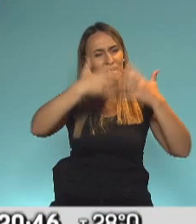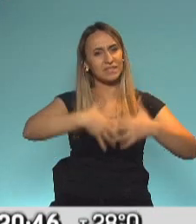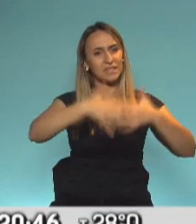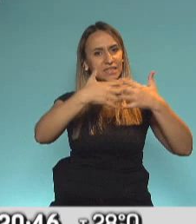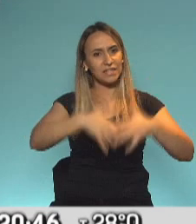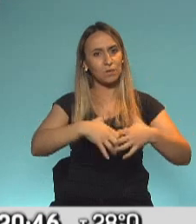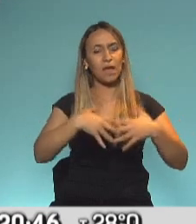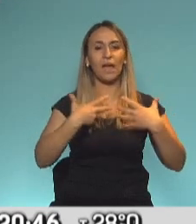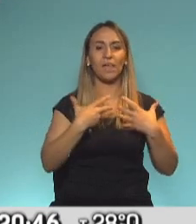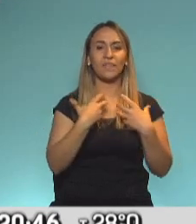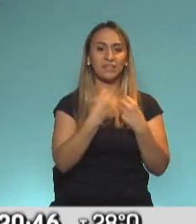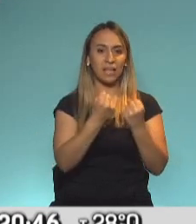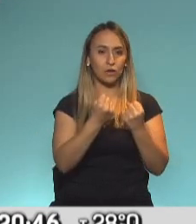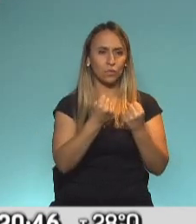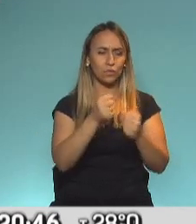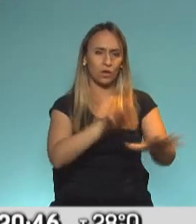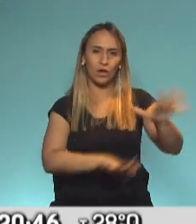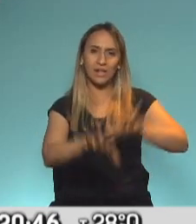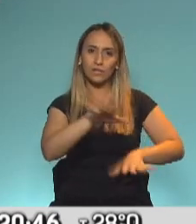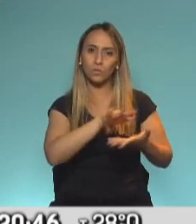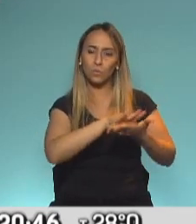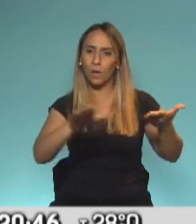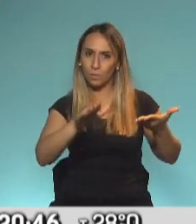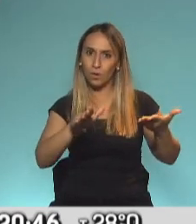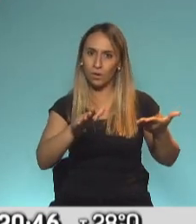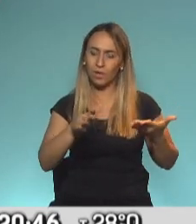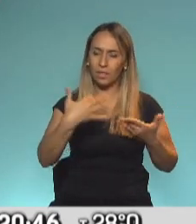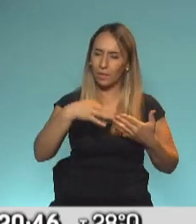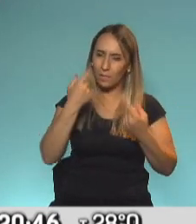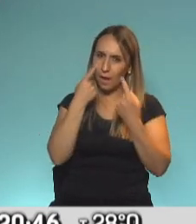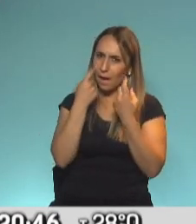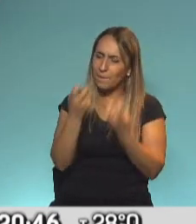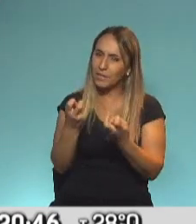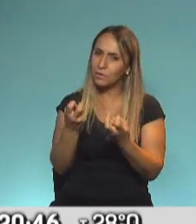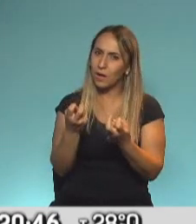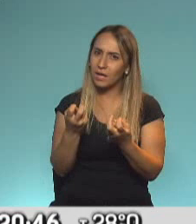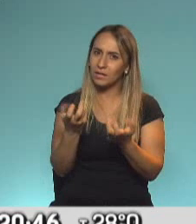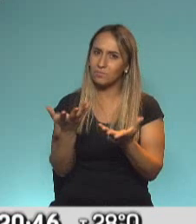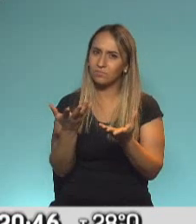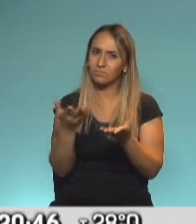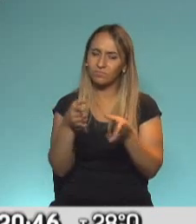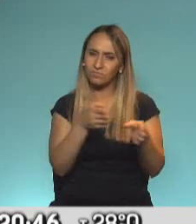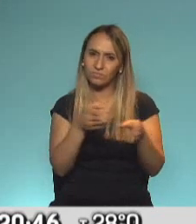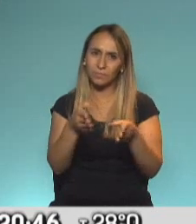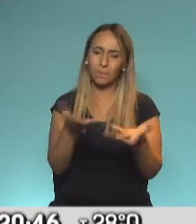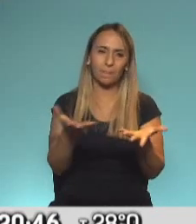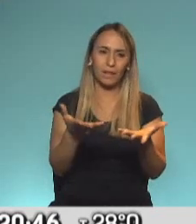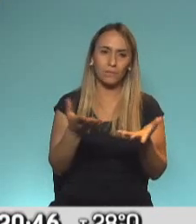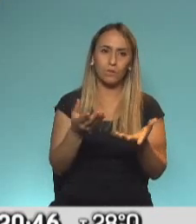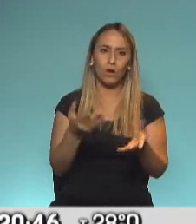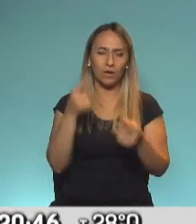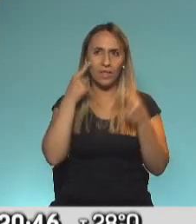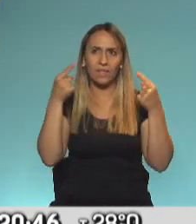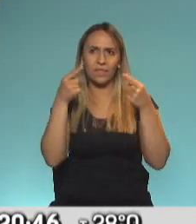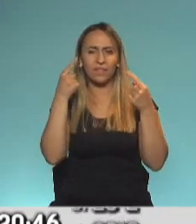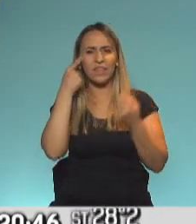de salud. Habrá que empezar a escuchar o a averiguar hacia dónde puede surgir esa